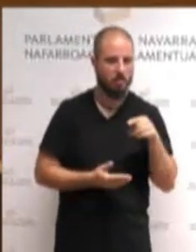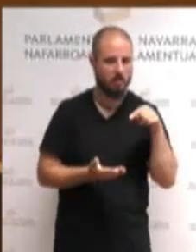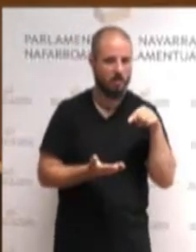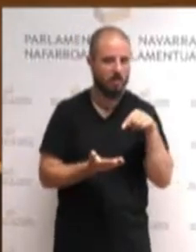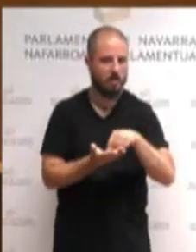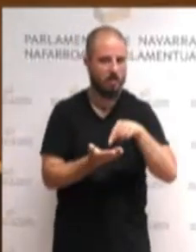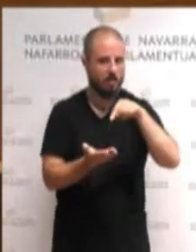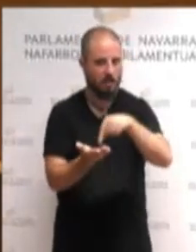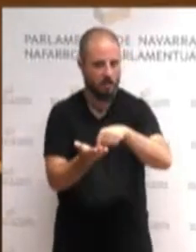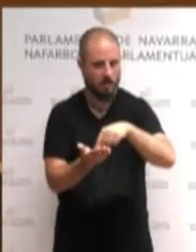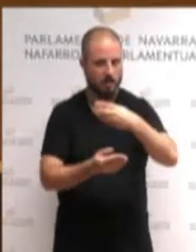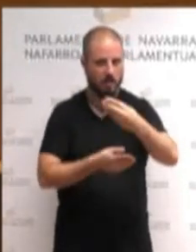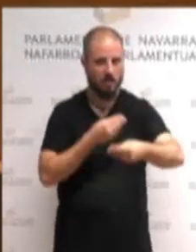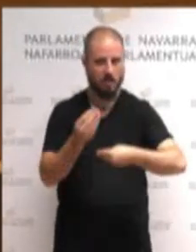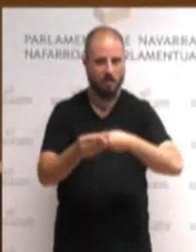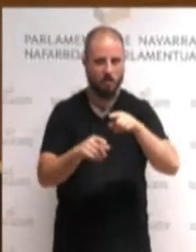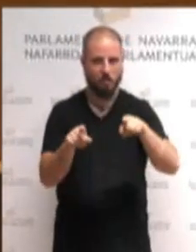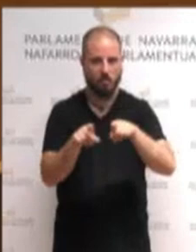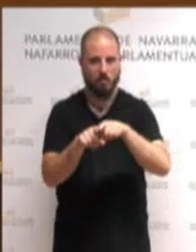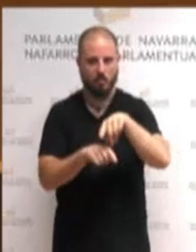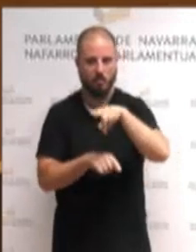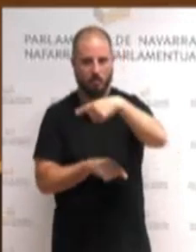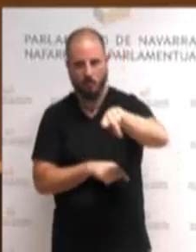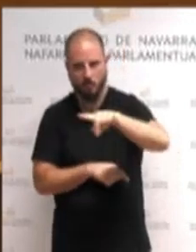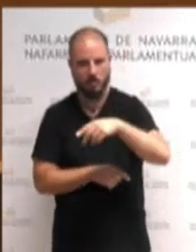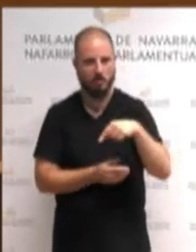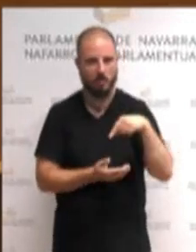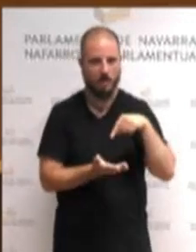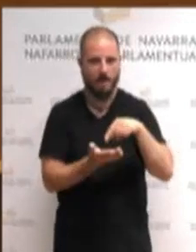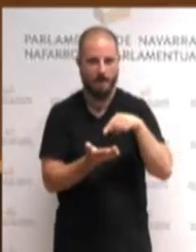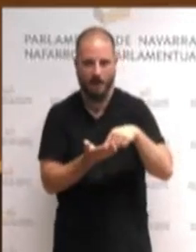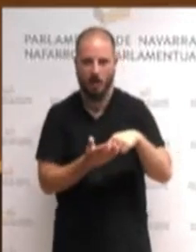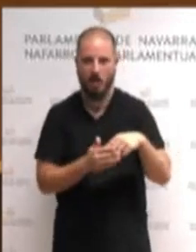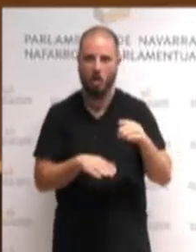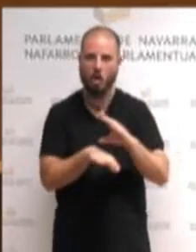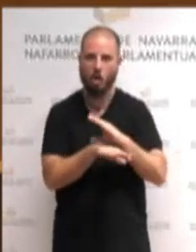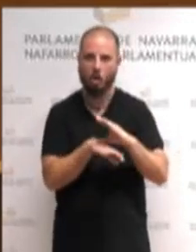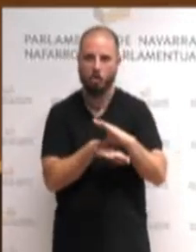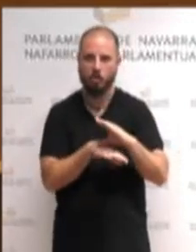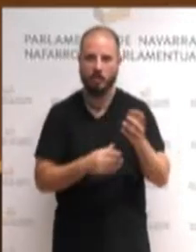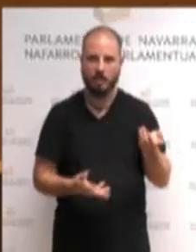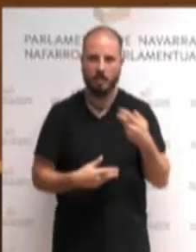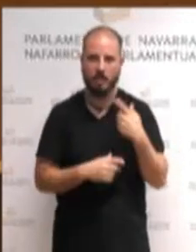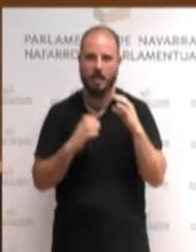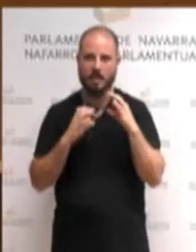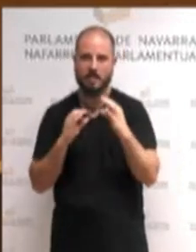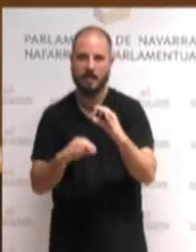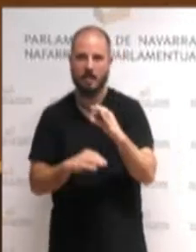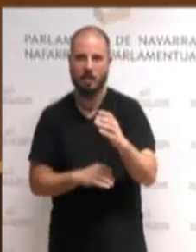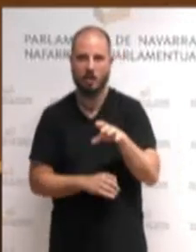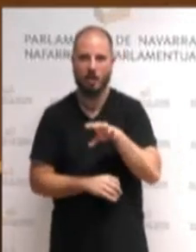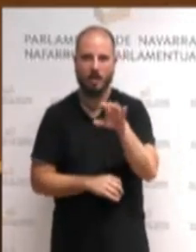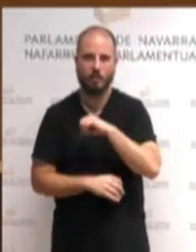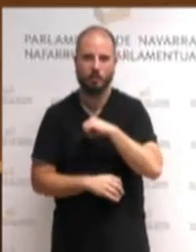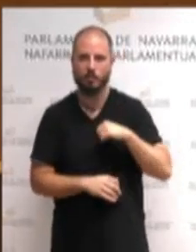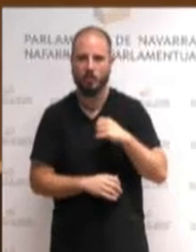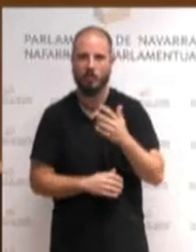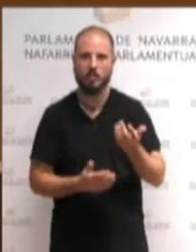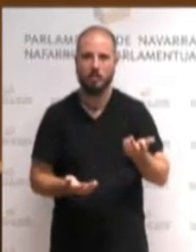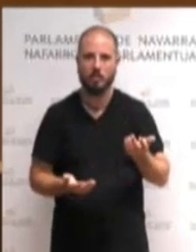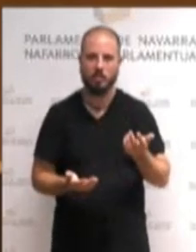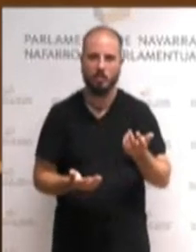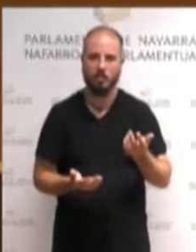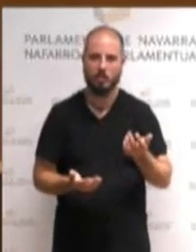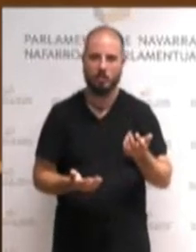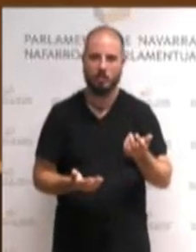actuado igual que ustedes, si hubiéramos exigido consejerías o senadores autonómicos, si hubiéramos impuesto algún